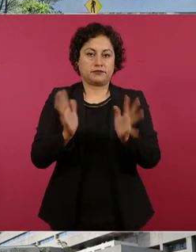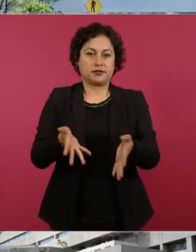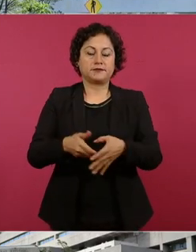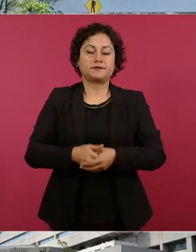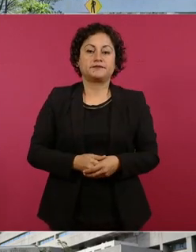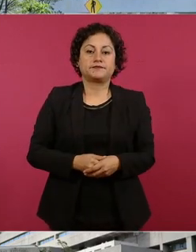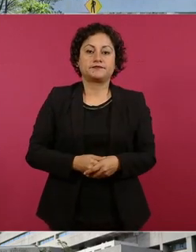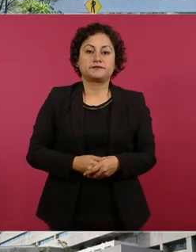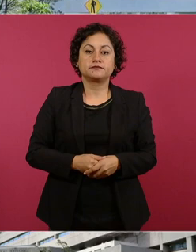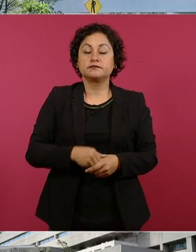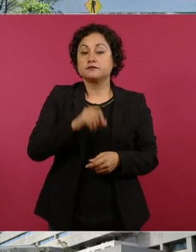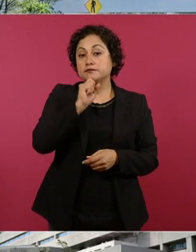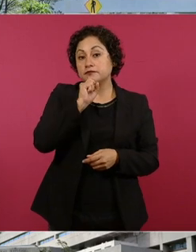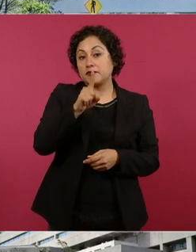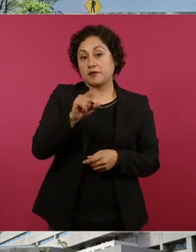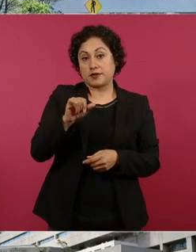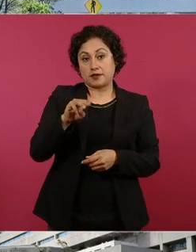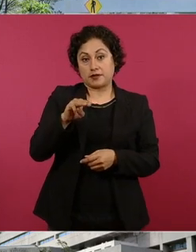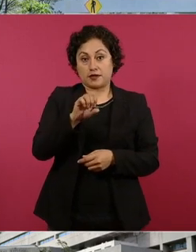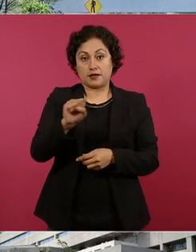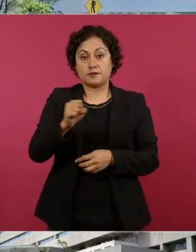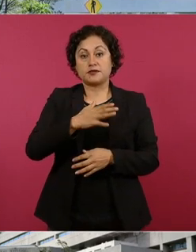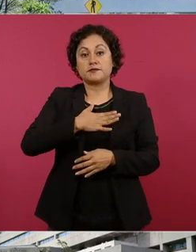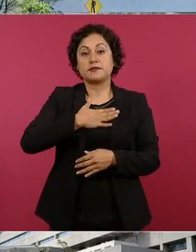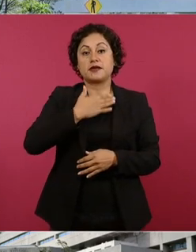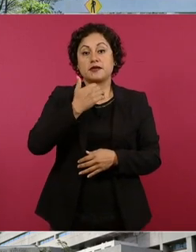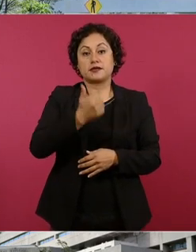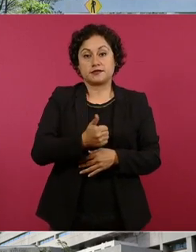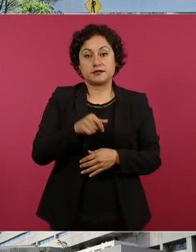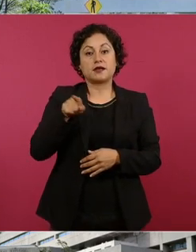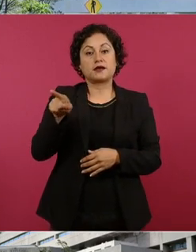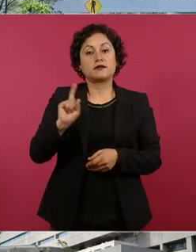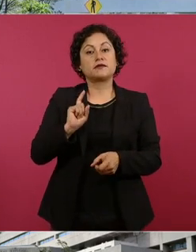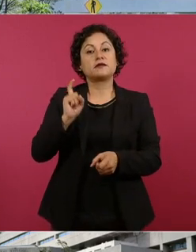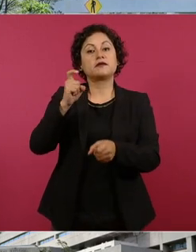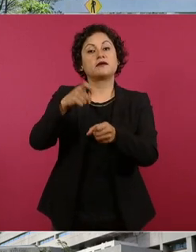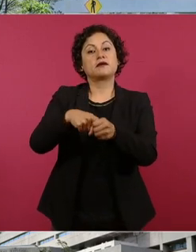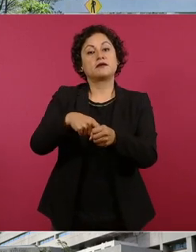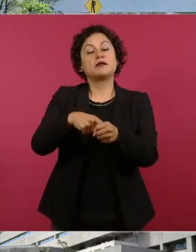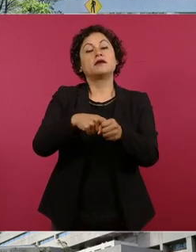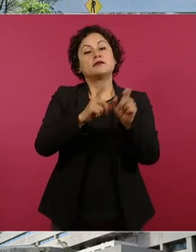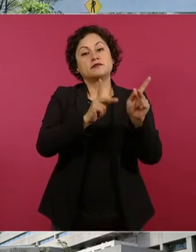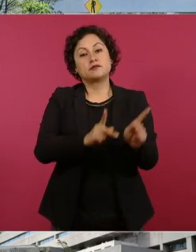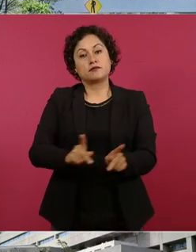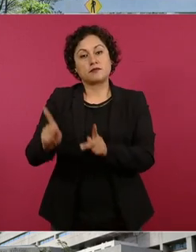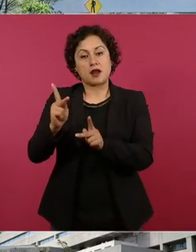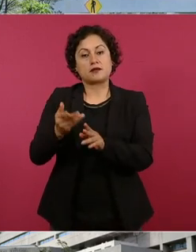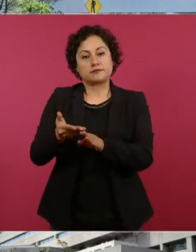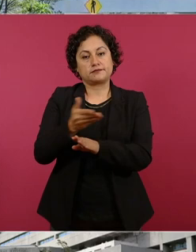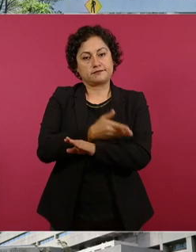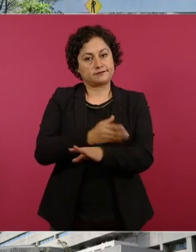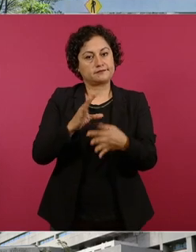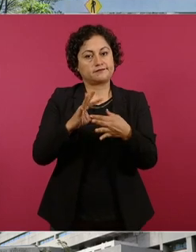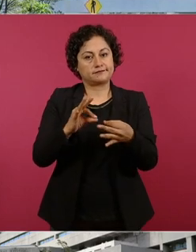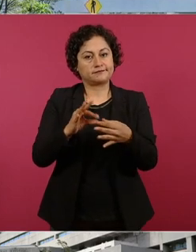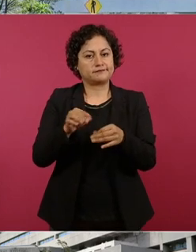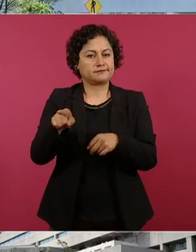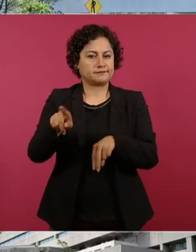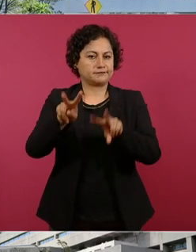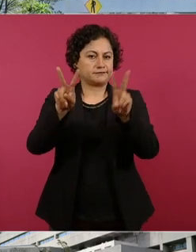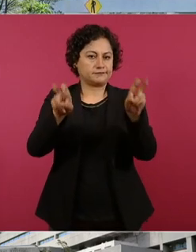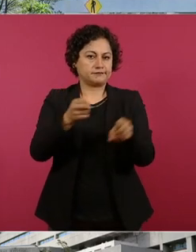el caso de IMSS-Bienestar se está desplegando la estrategia que ya se ha informado en los temas de salud.